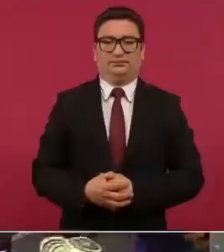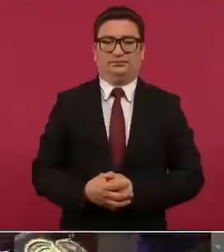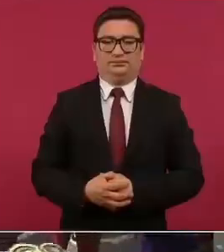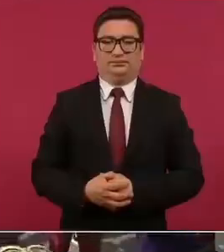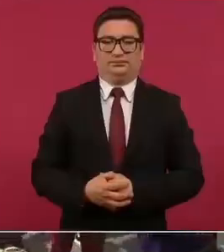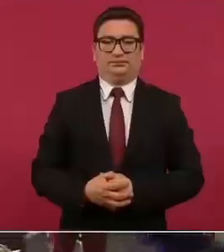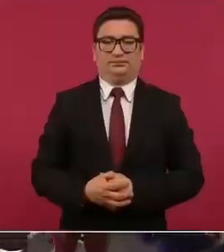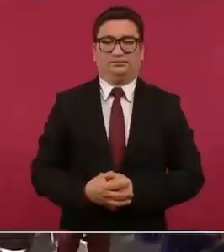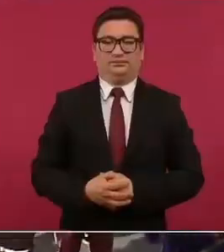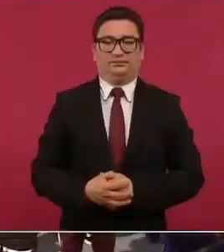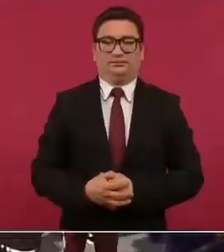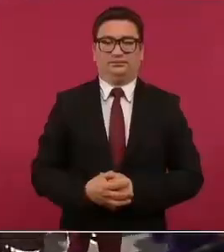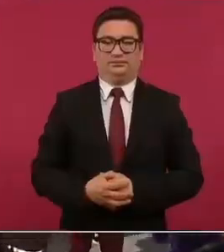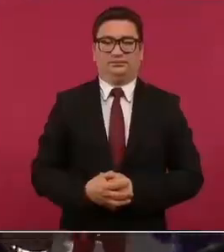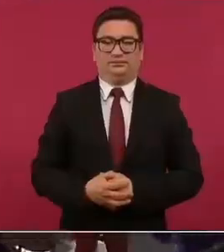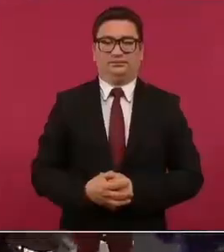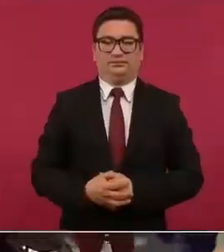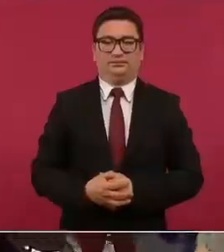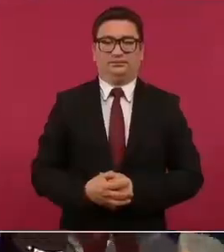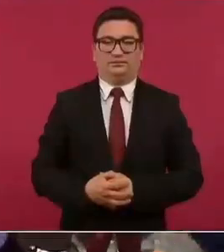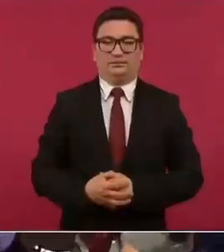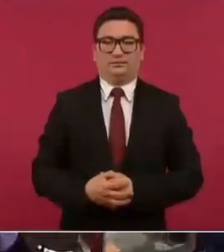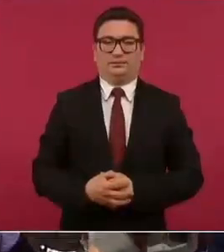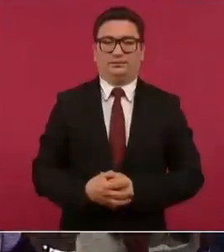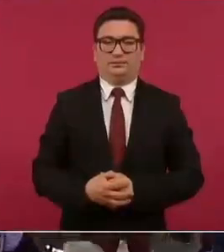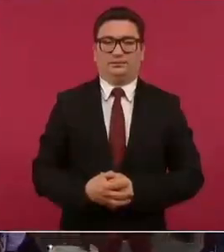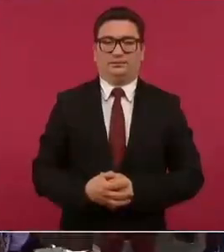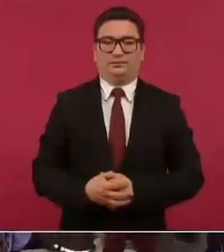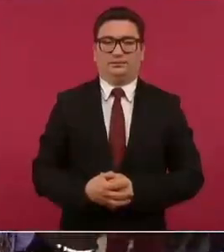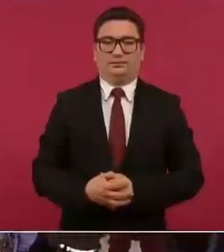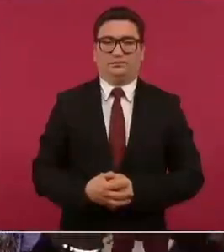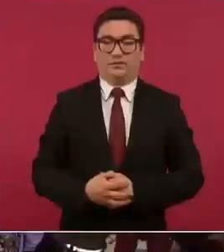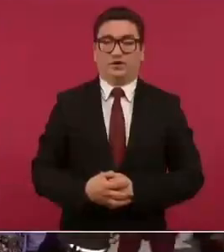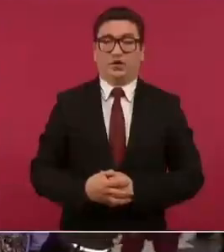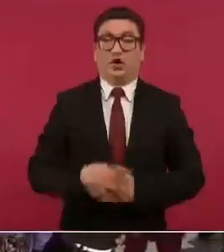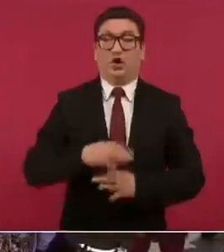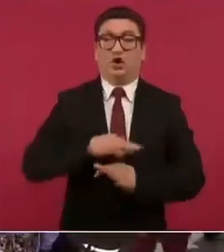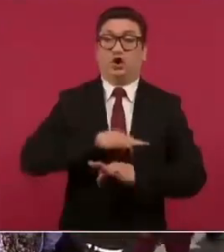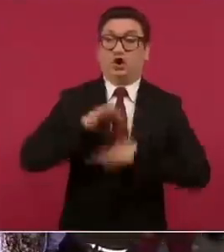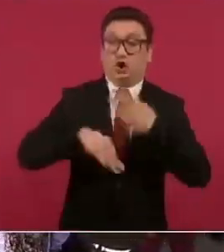todo el apoyo es de abajo